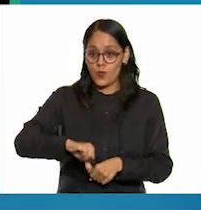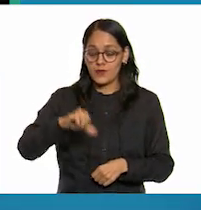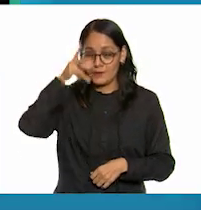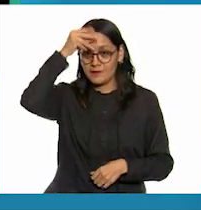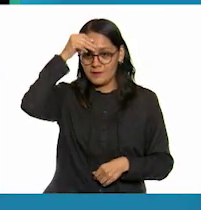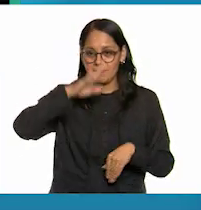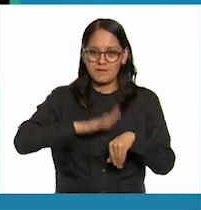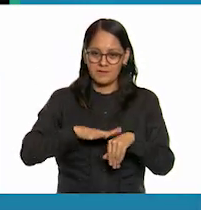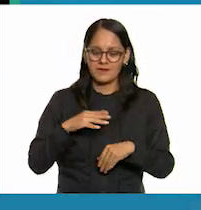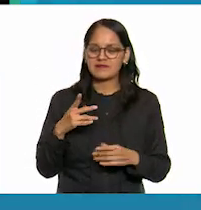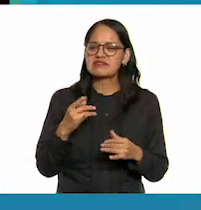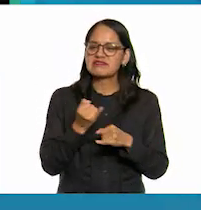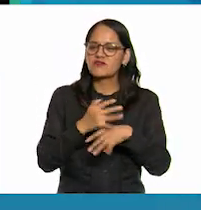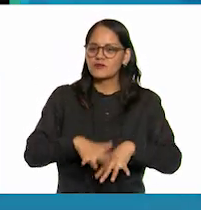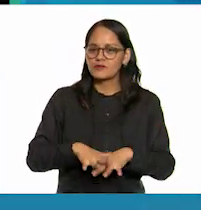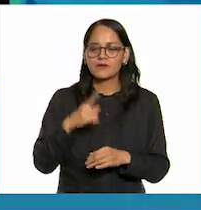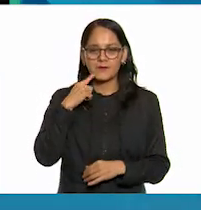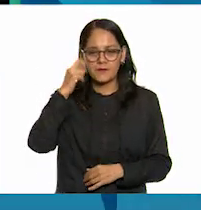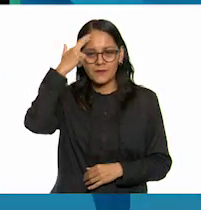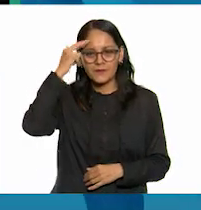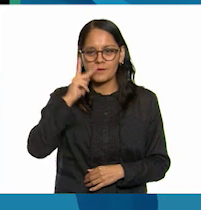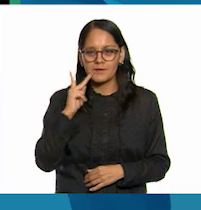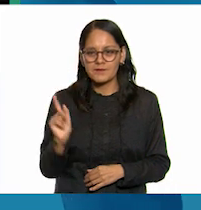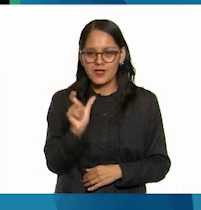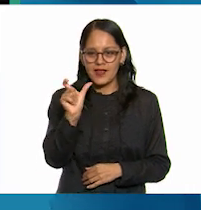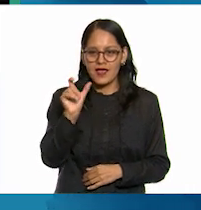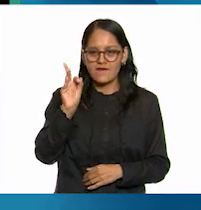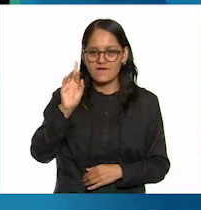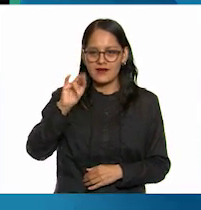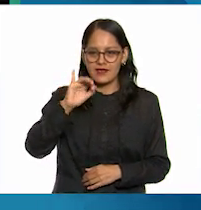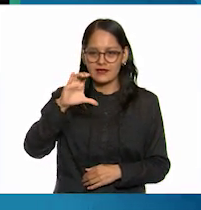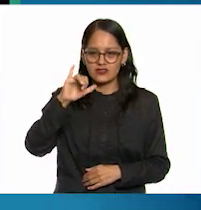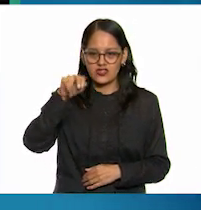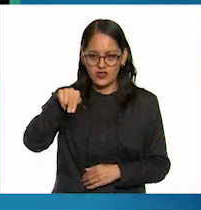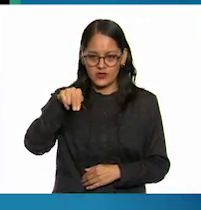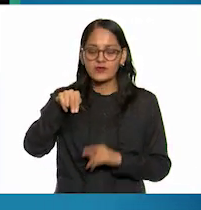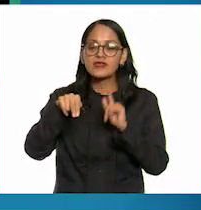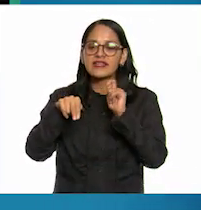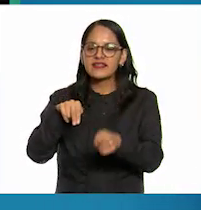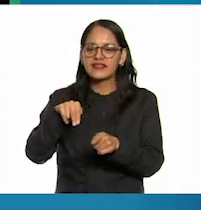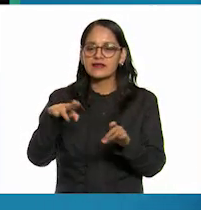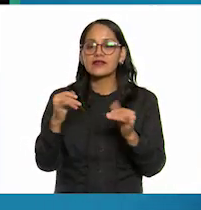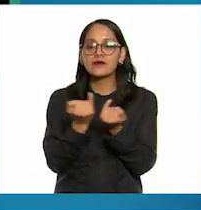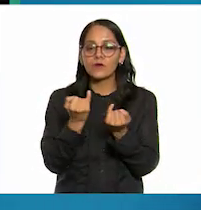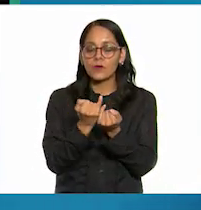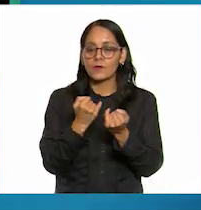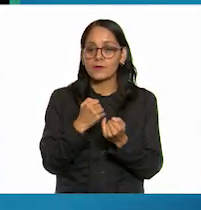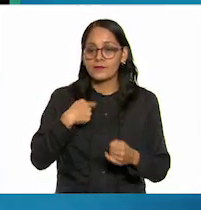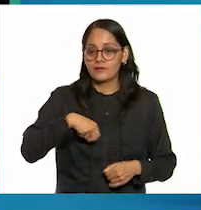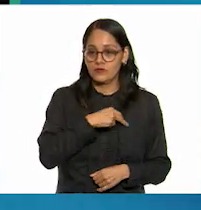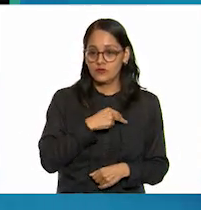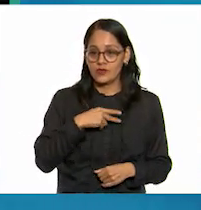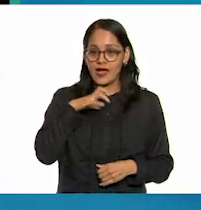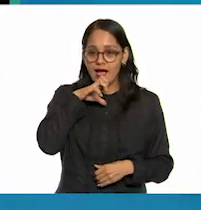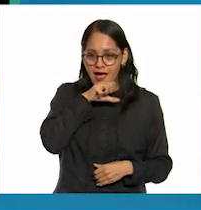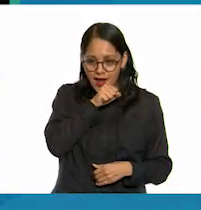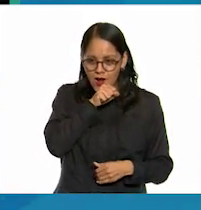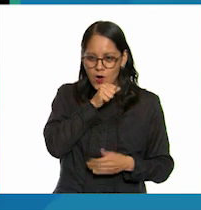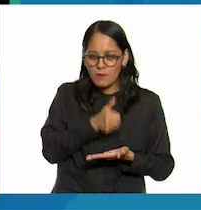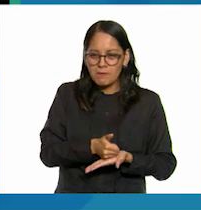vamos a recordar la definición de la fricción e identificarla como la una forma de generar calor